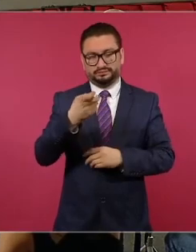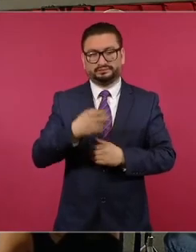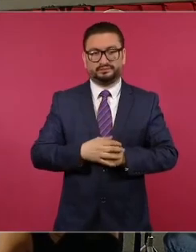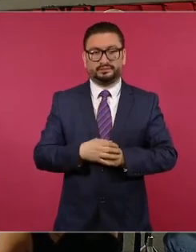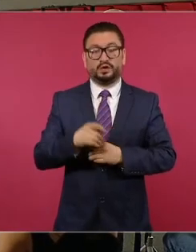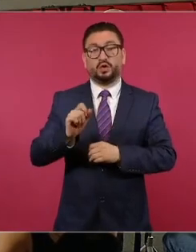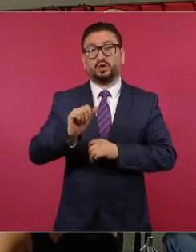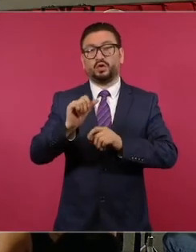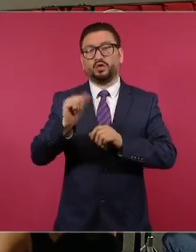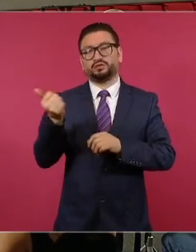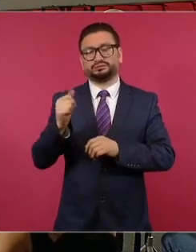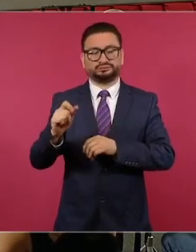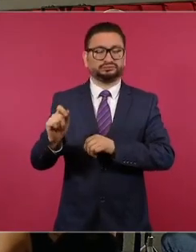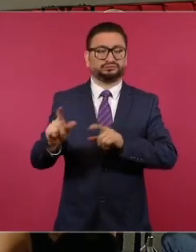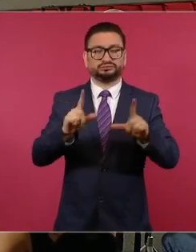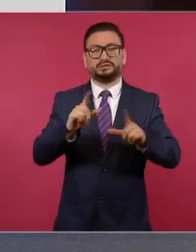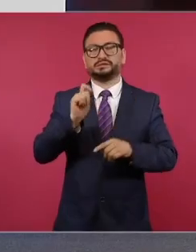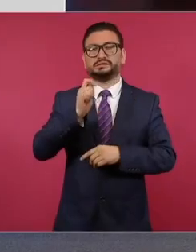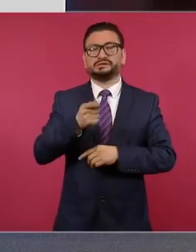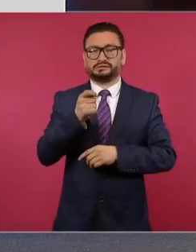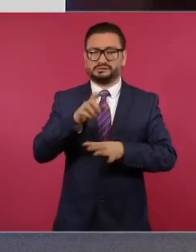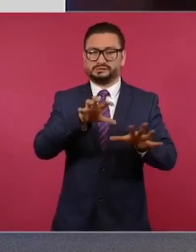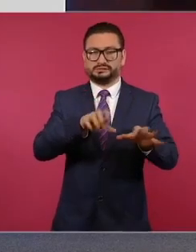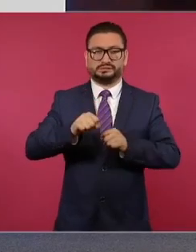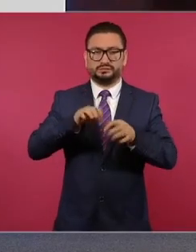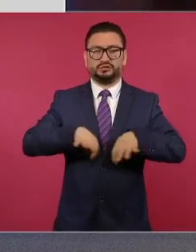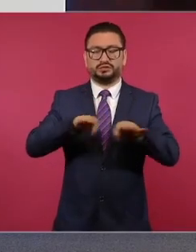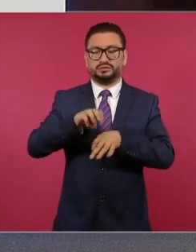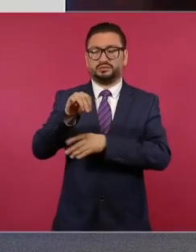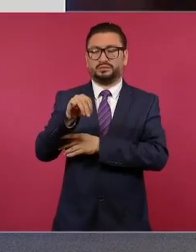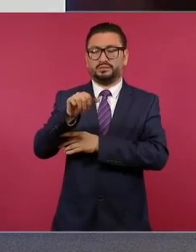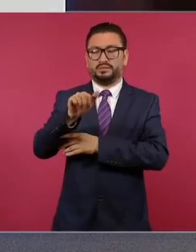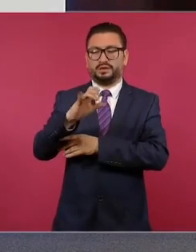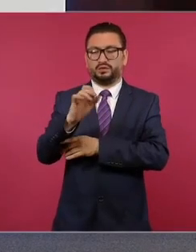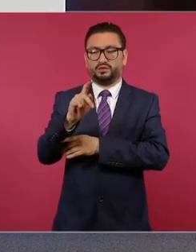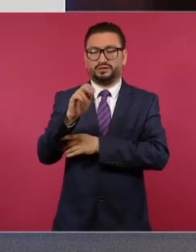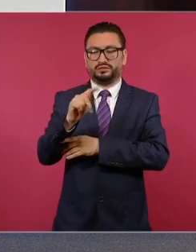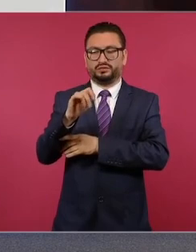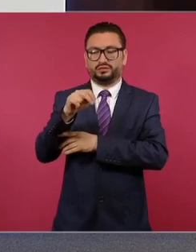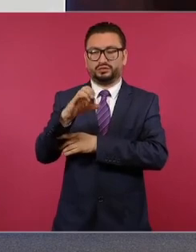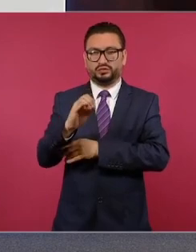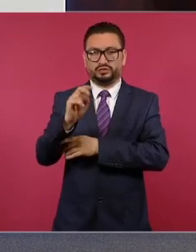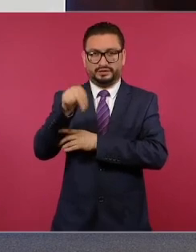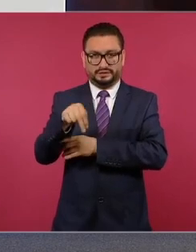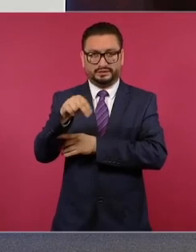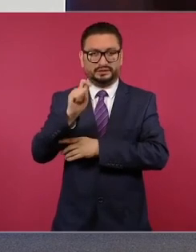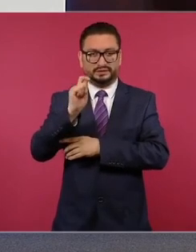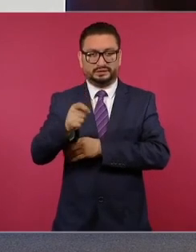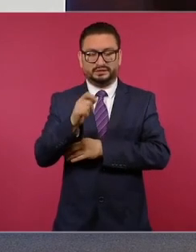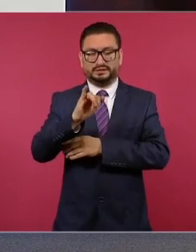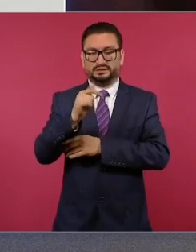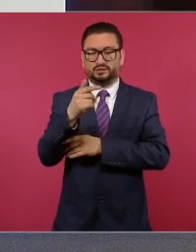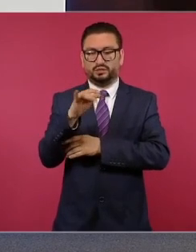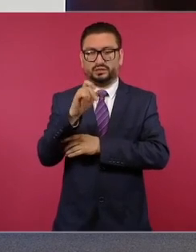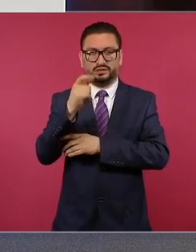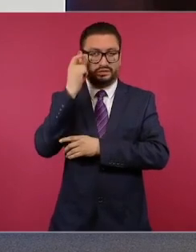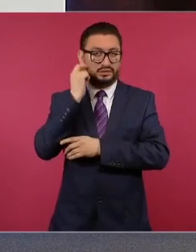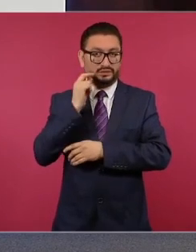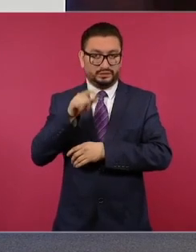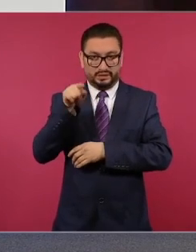En detenciones relevantes tenemos esta de Marco Antonio N., él fue detenido en Iguala, Guerrero,